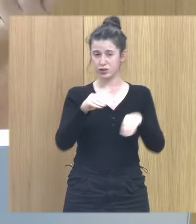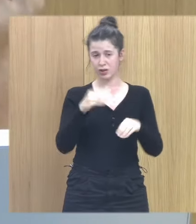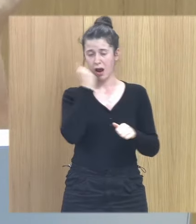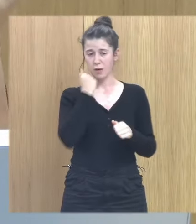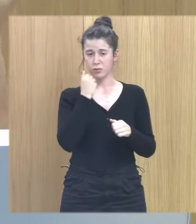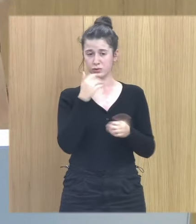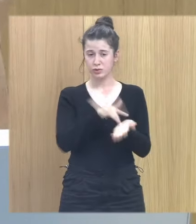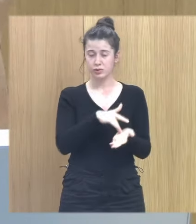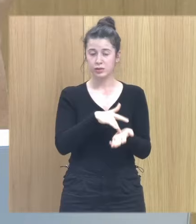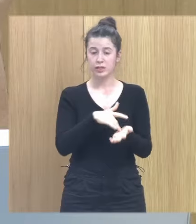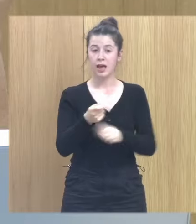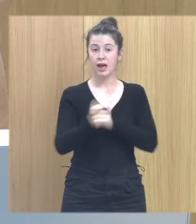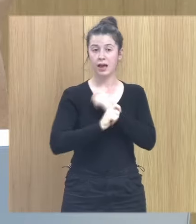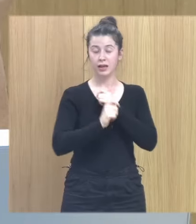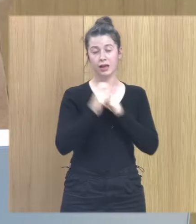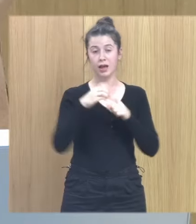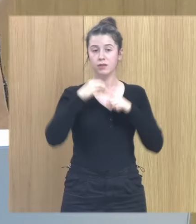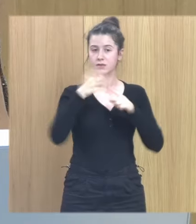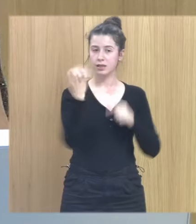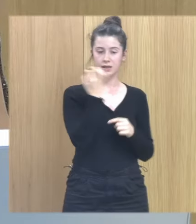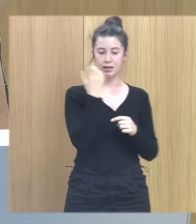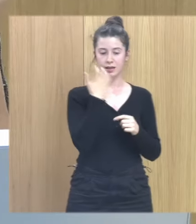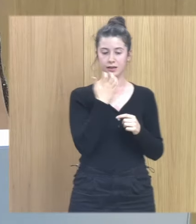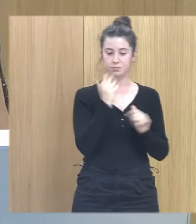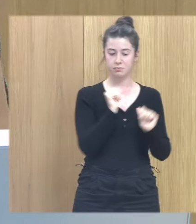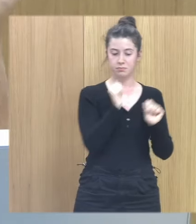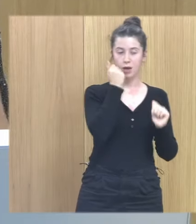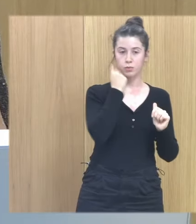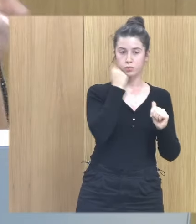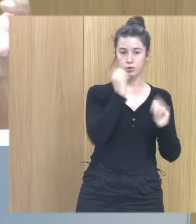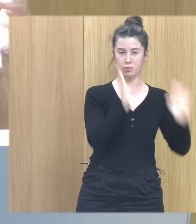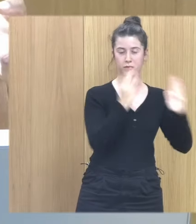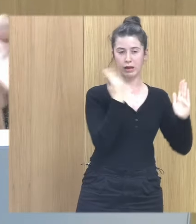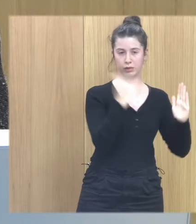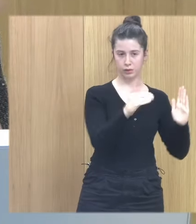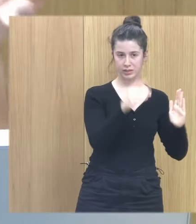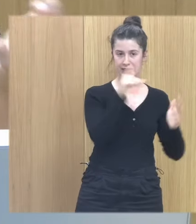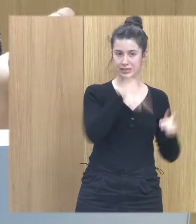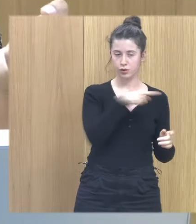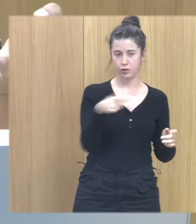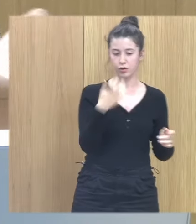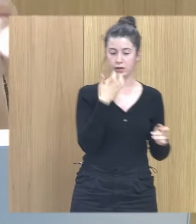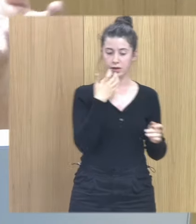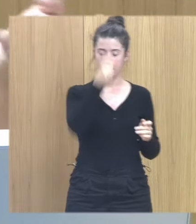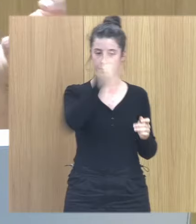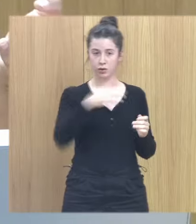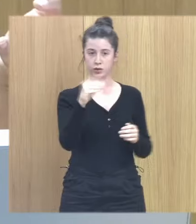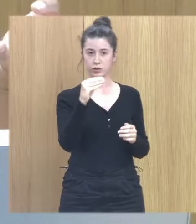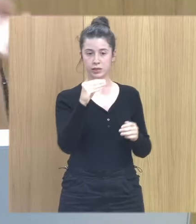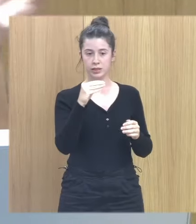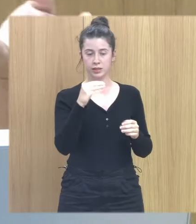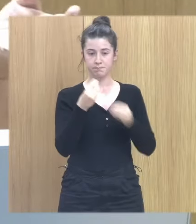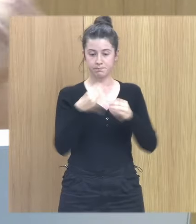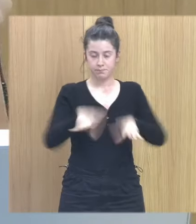saber si el abuso empezó en la adolescencia o no porque si yo tengo un adolescente o un adolescente paralizada o paralizado